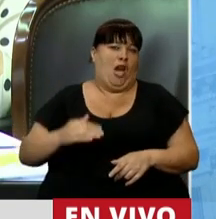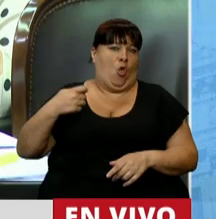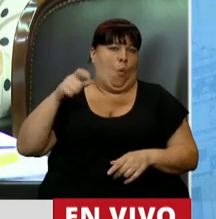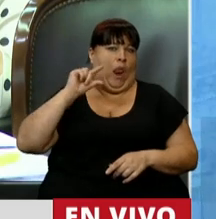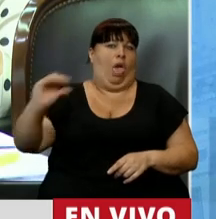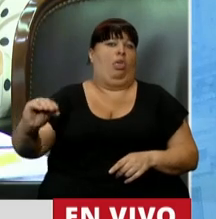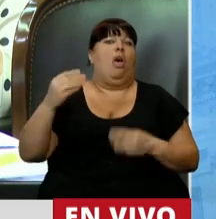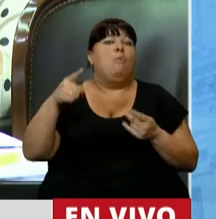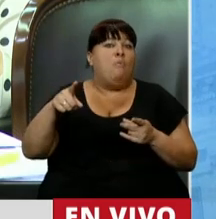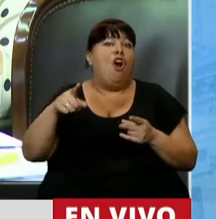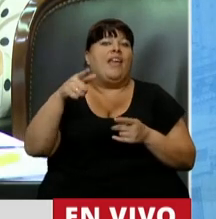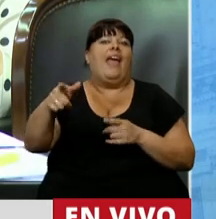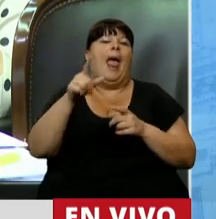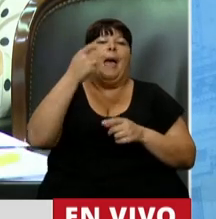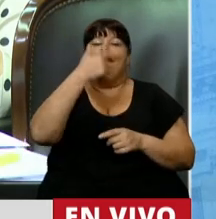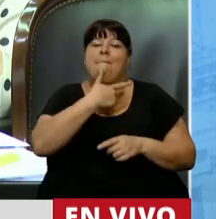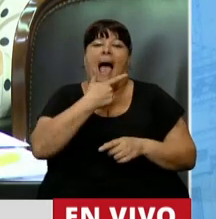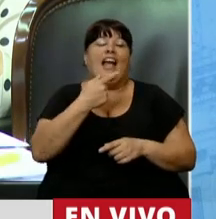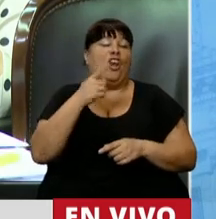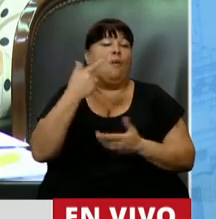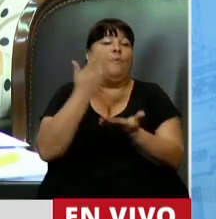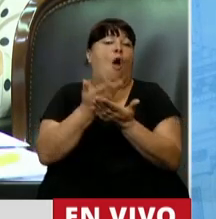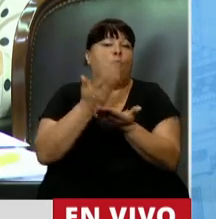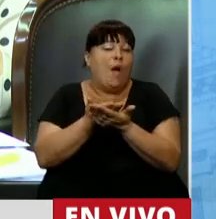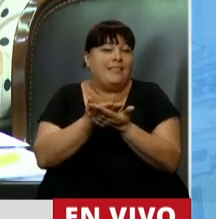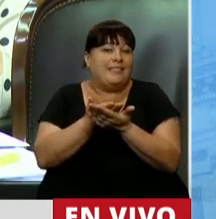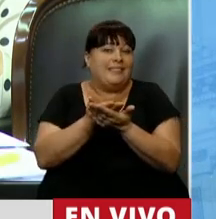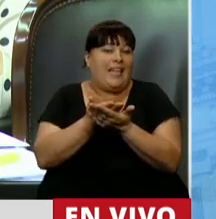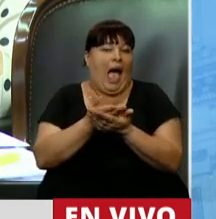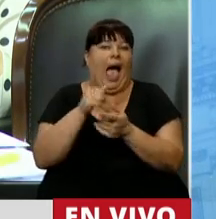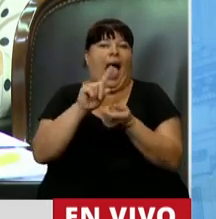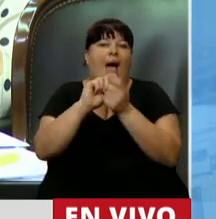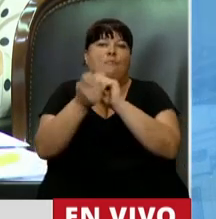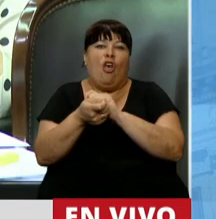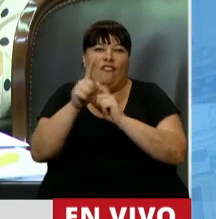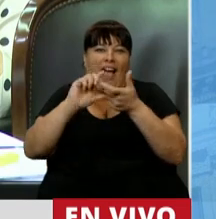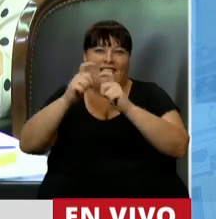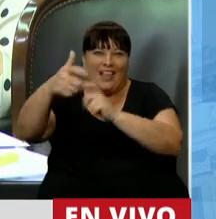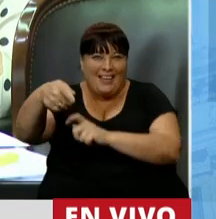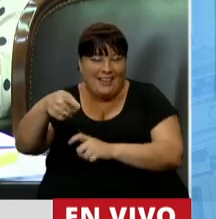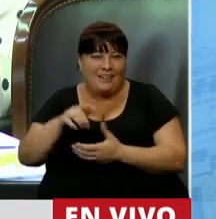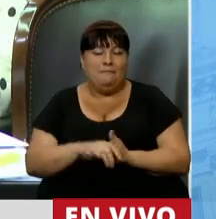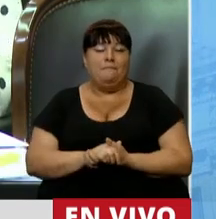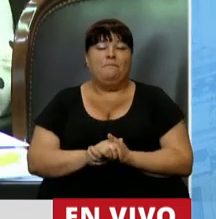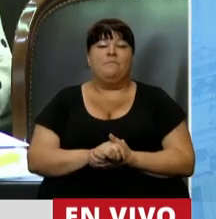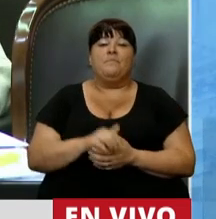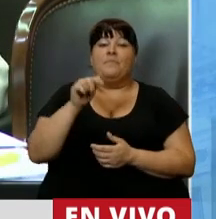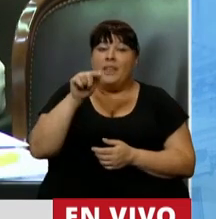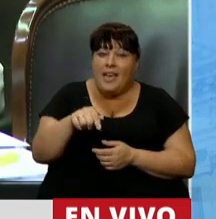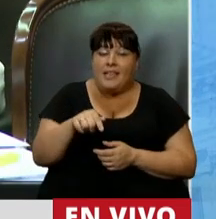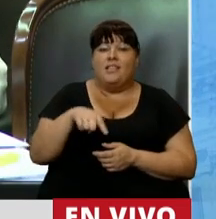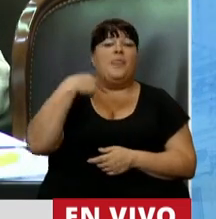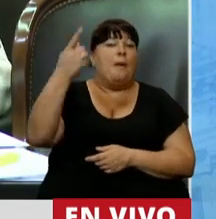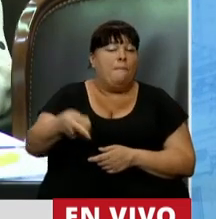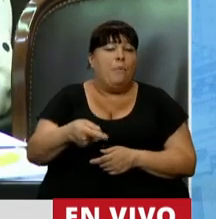porque eso es lo que se salteó el ingeniero Macri cuando propuso su modificación. Y esto fue de